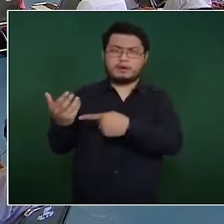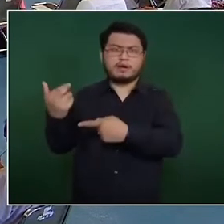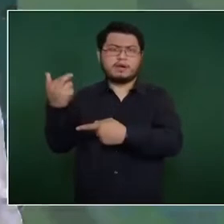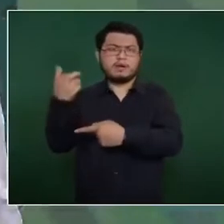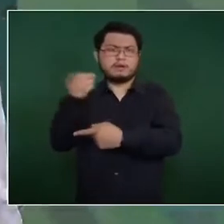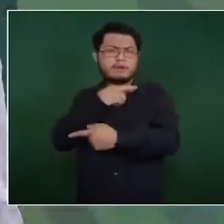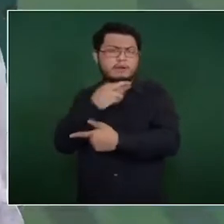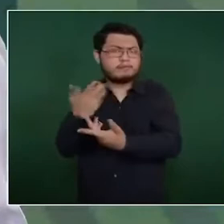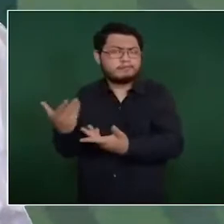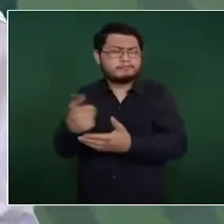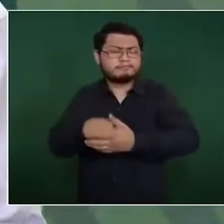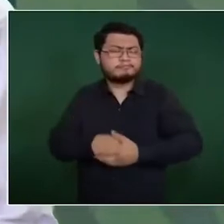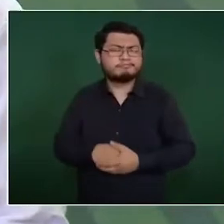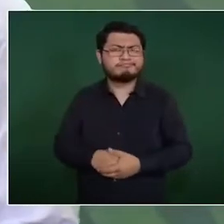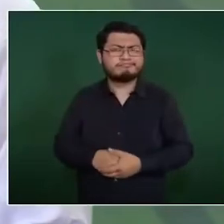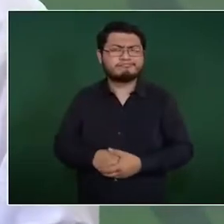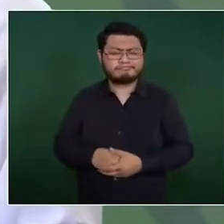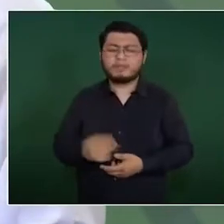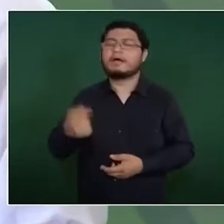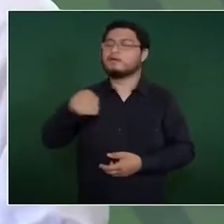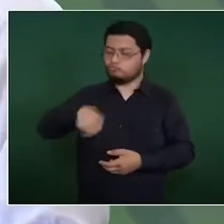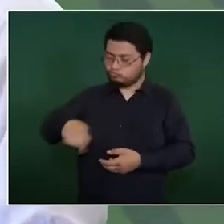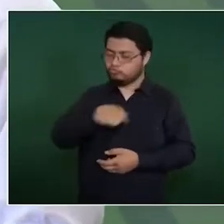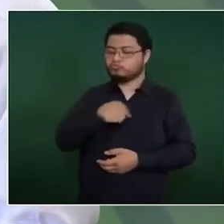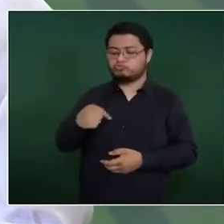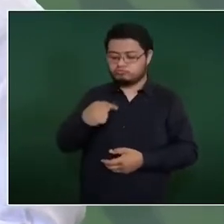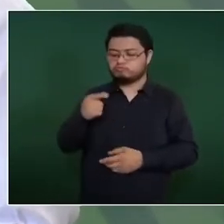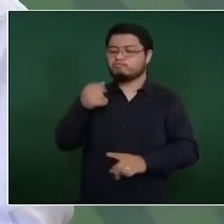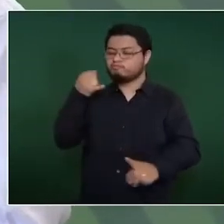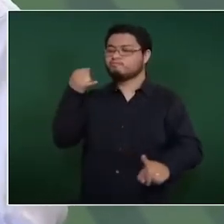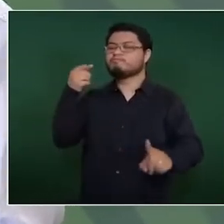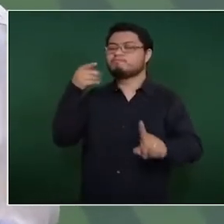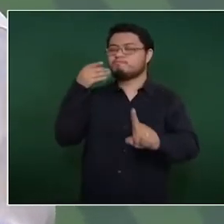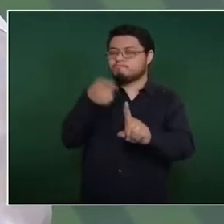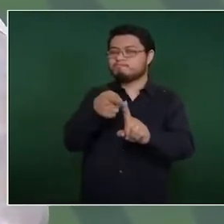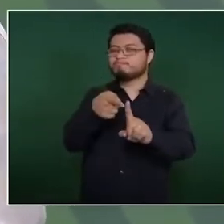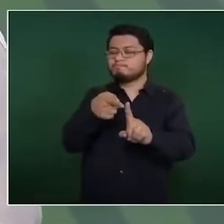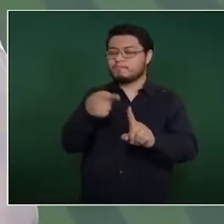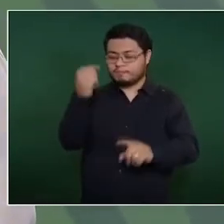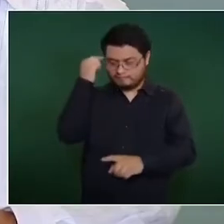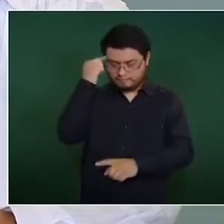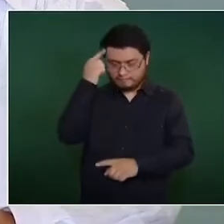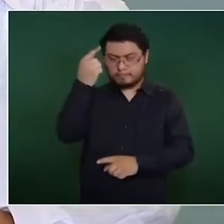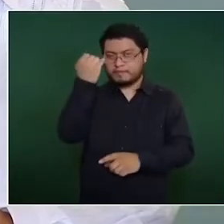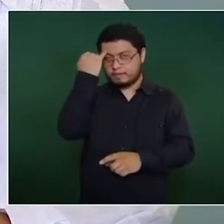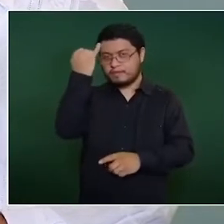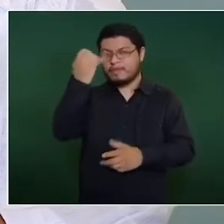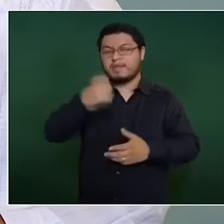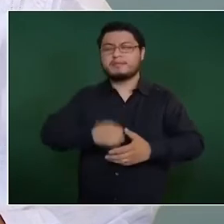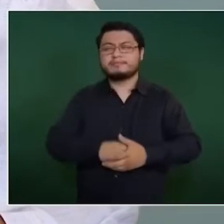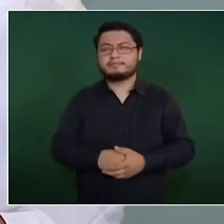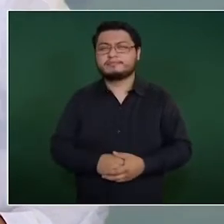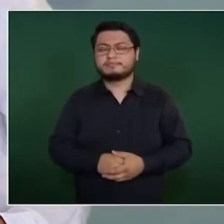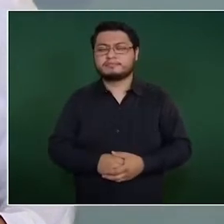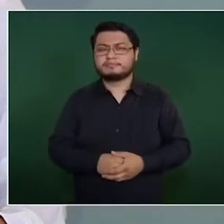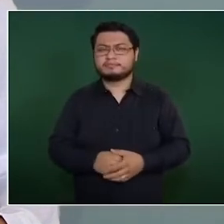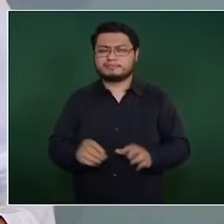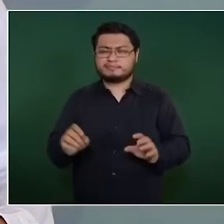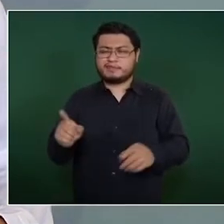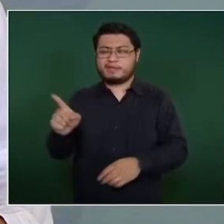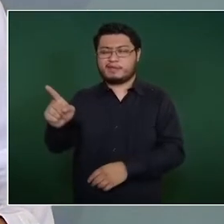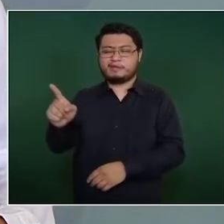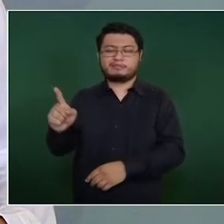Entonces, eso es lo que buscamos, pero no quieren